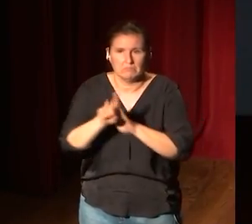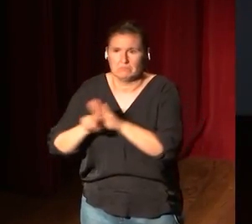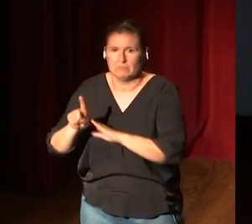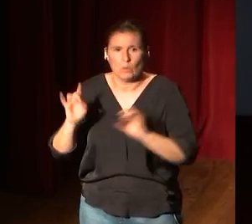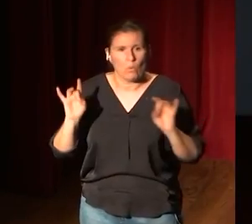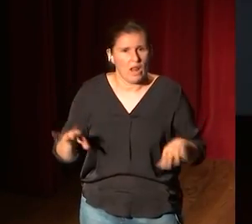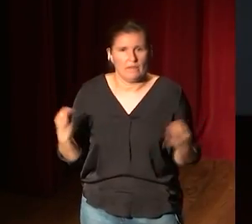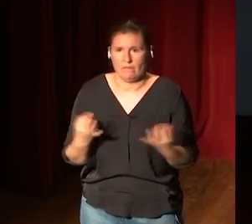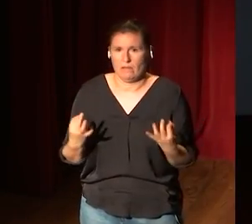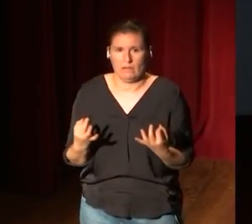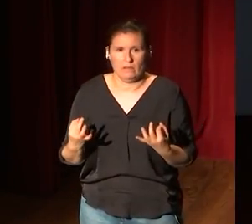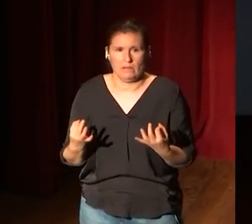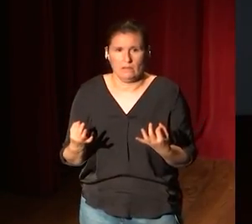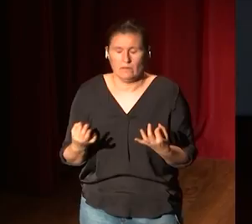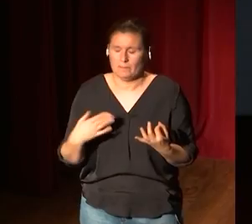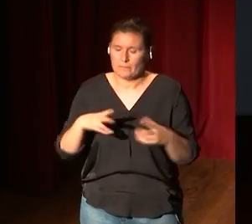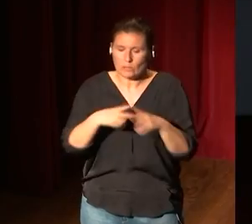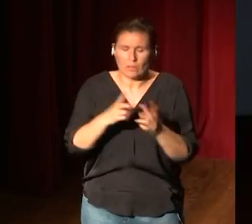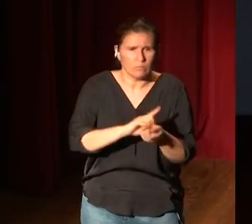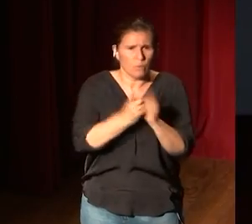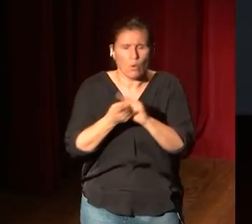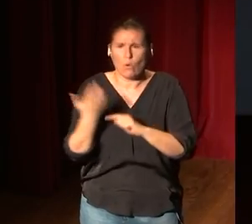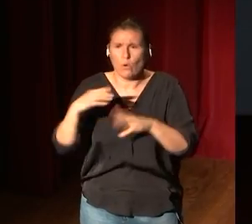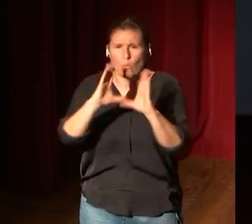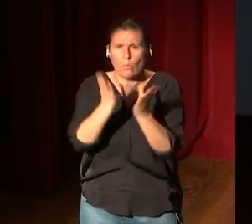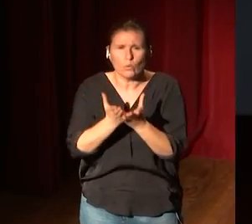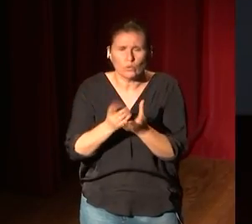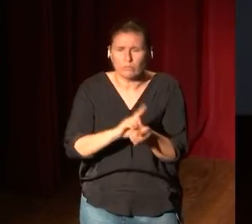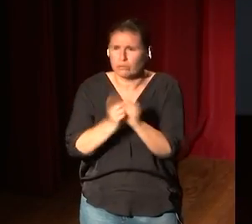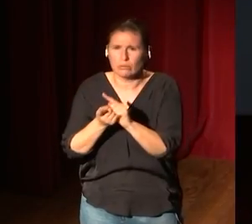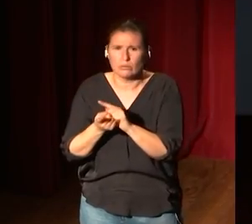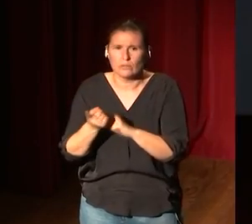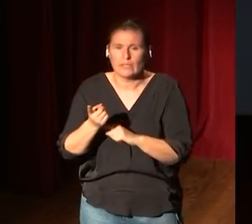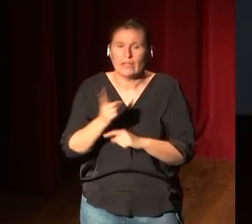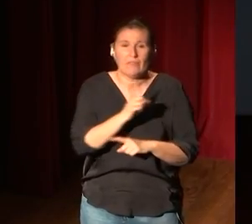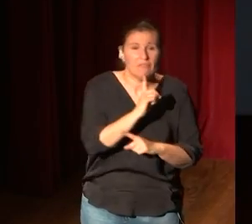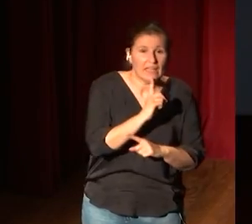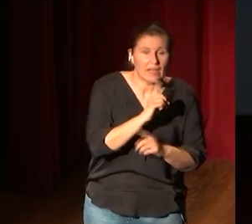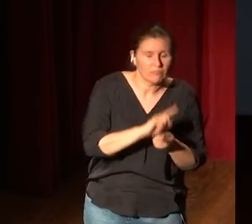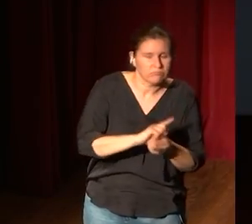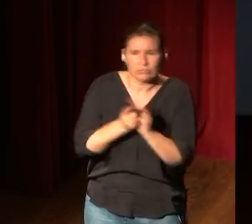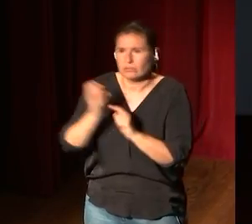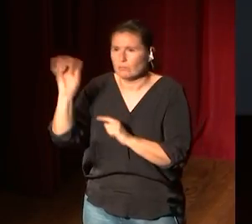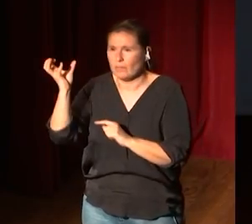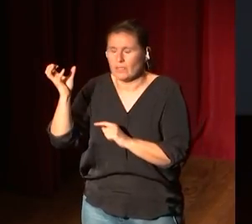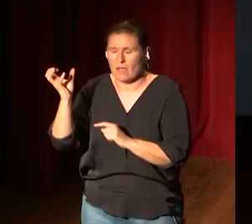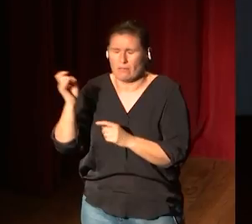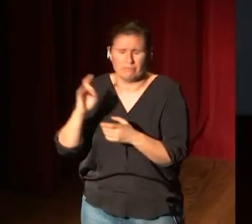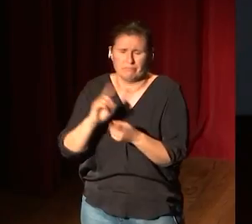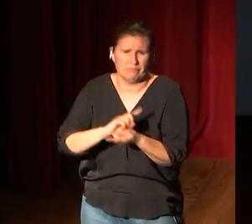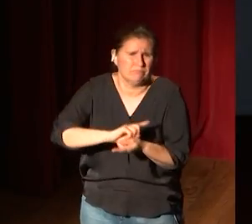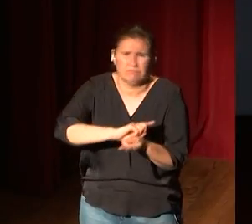cambio entre el cambio que pegó la sociedad el mundo desde estar iluminado con una vela a con una bombilla fue tremendo